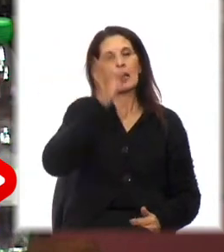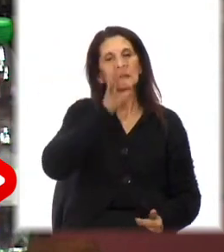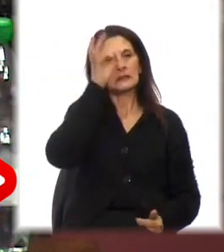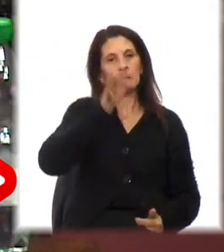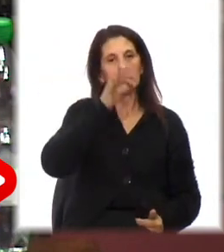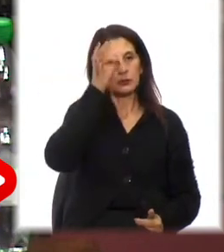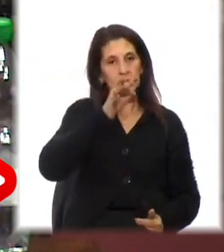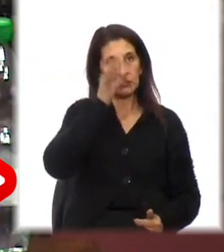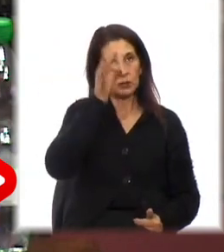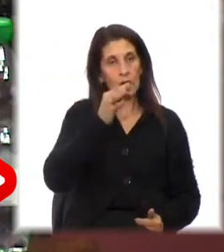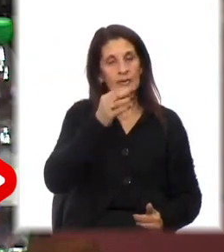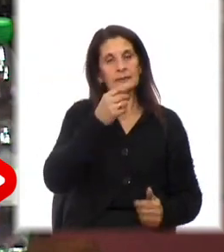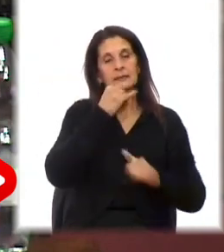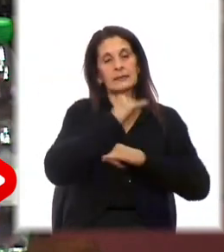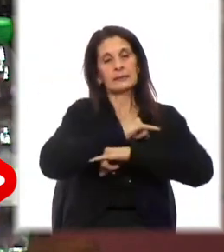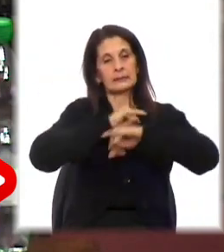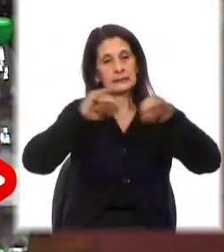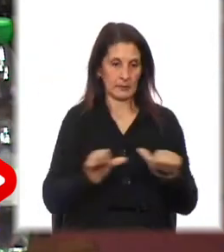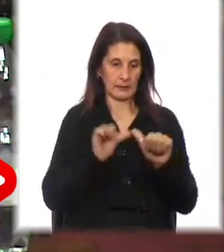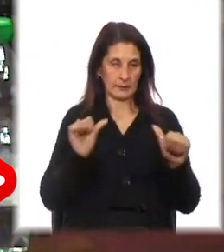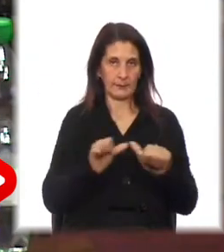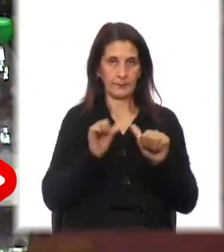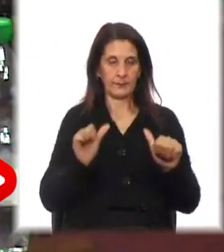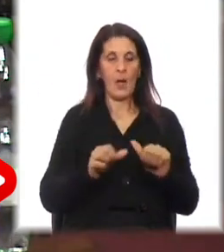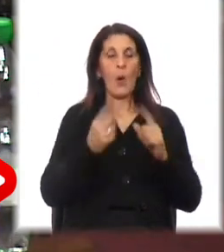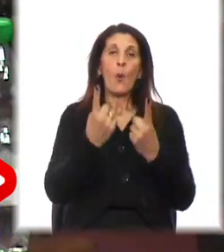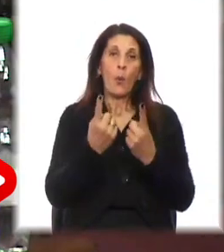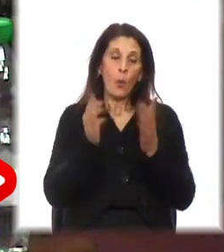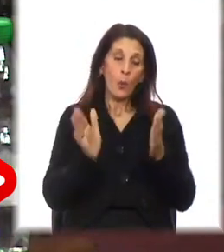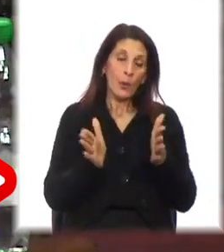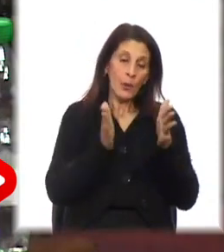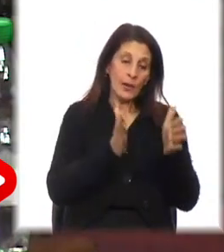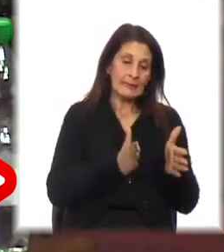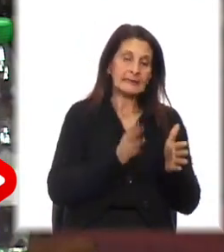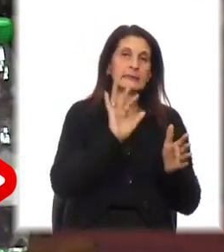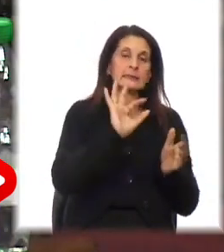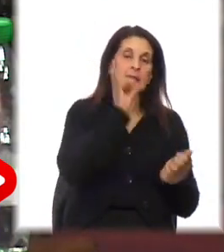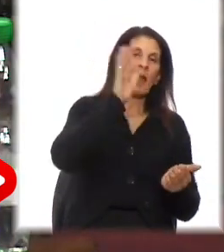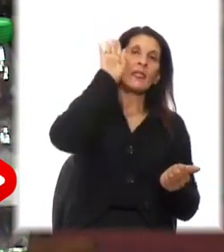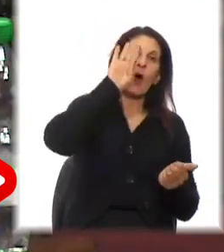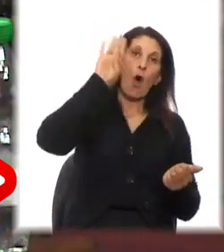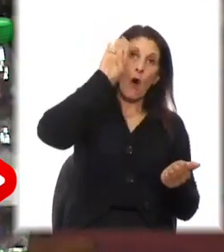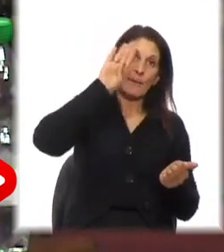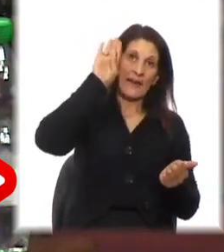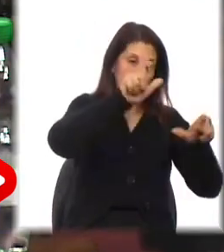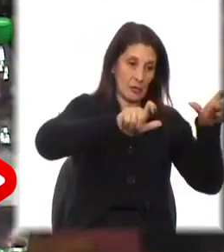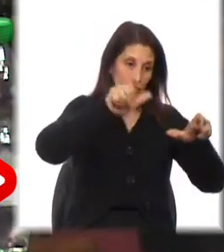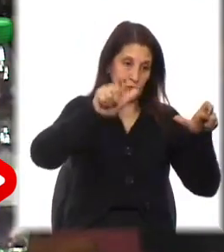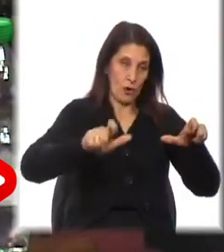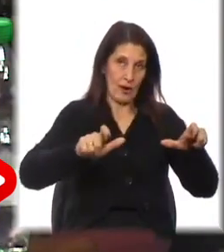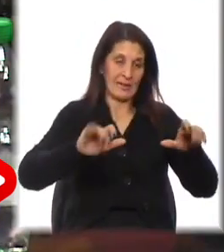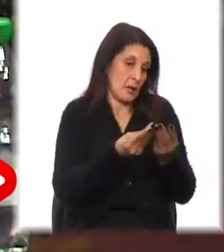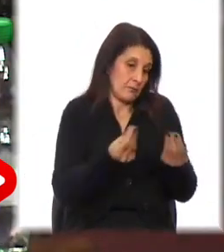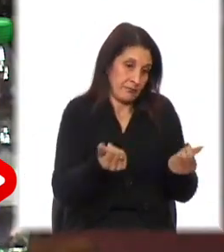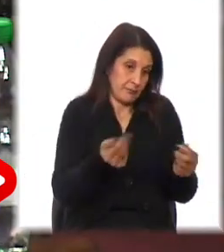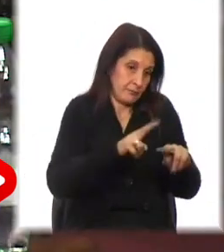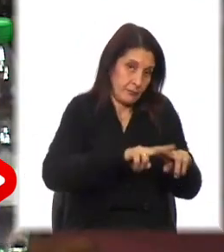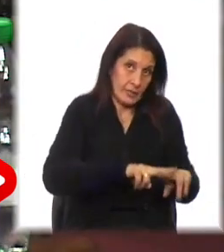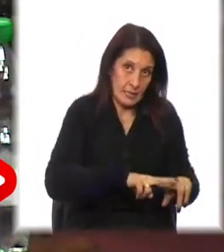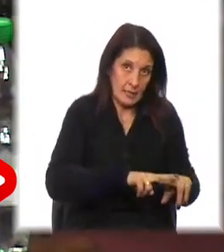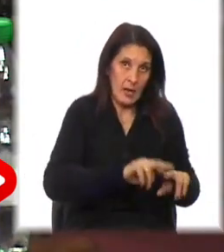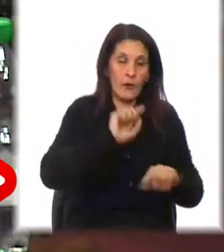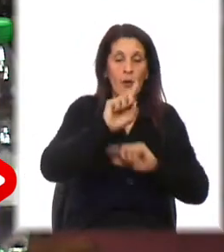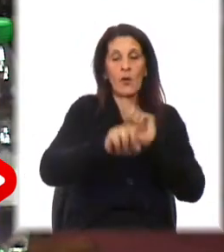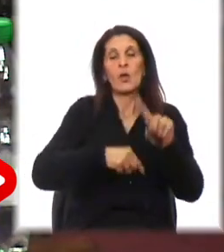anunciado que se realizarían. Una cosa es una exposición de homenaje a personas que ya no están y otra